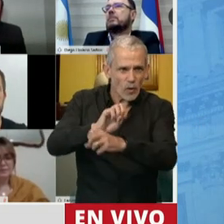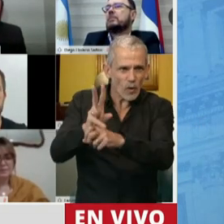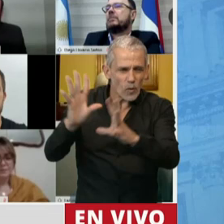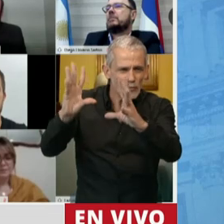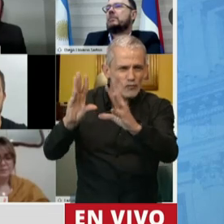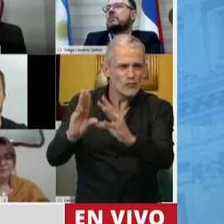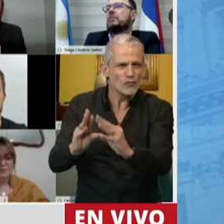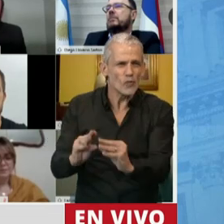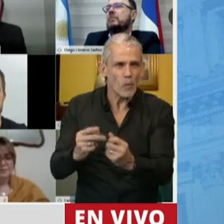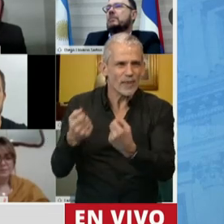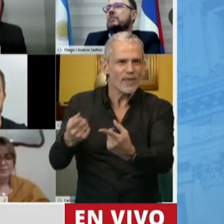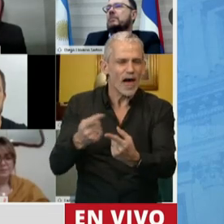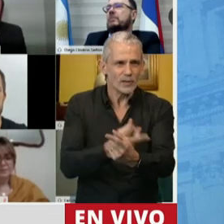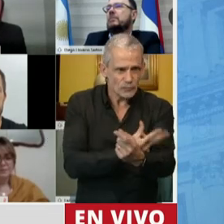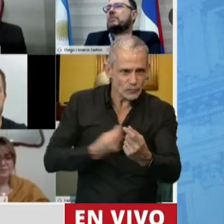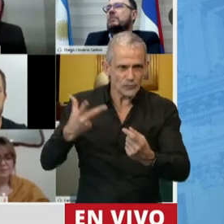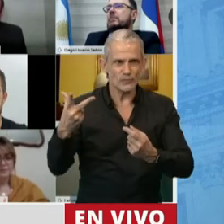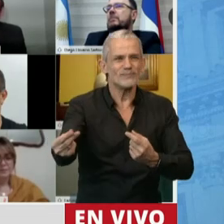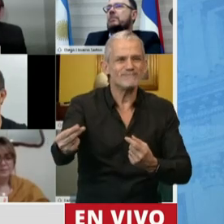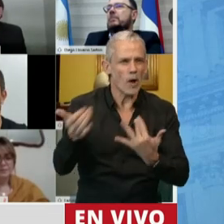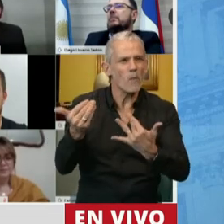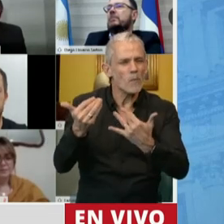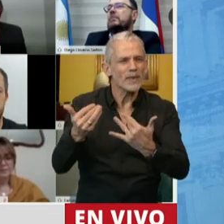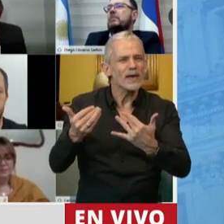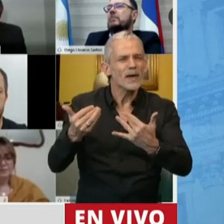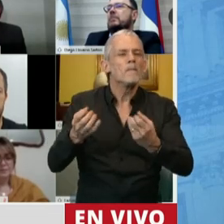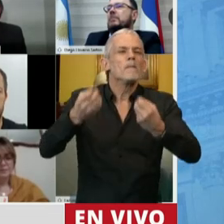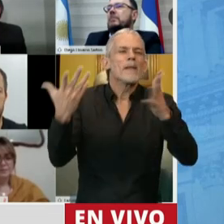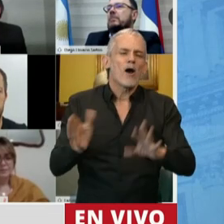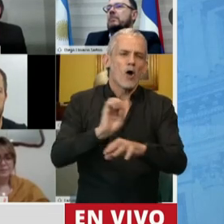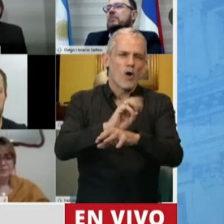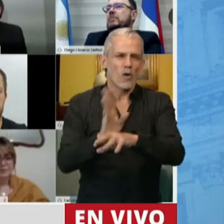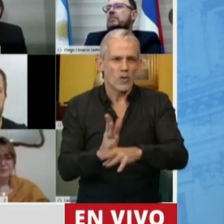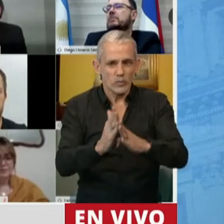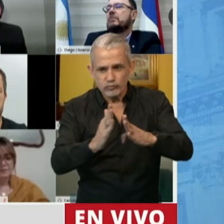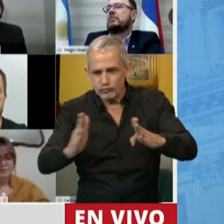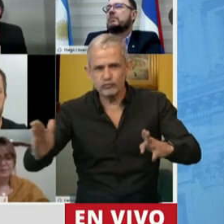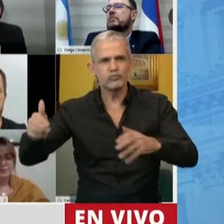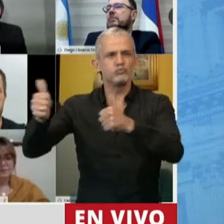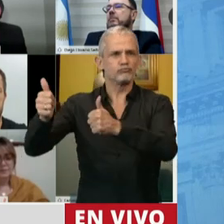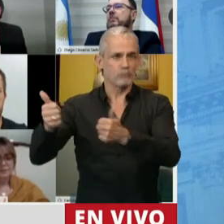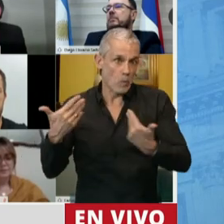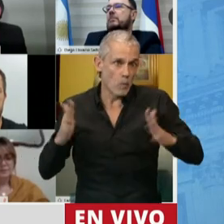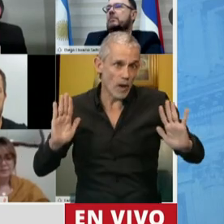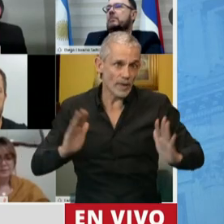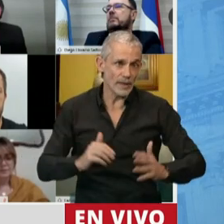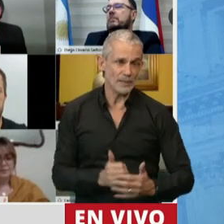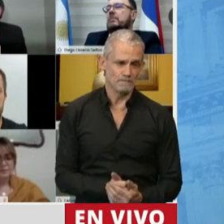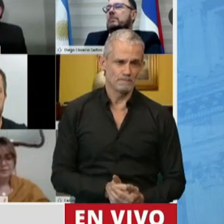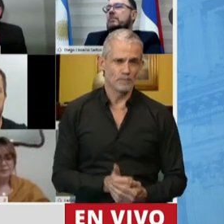y le dé más posibilidades de poder atravesarla con éxito. Entonces creo que